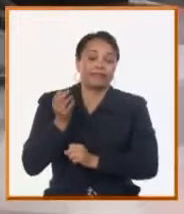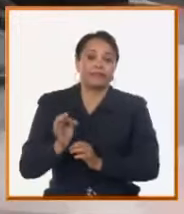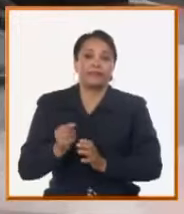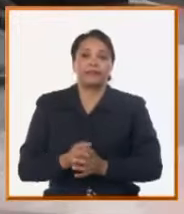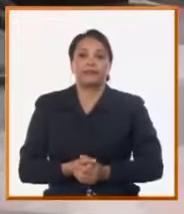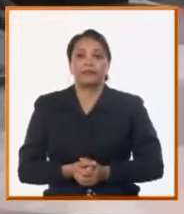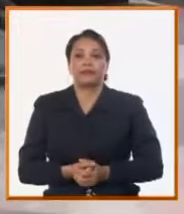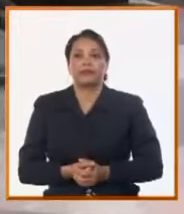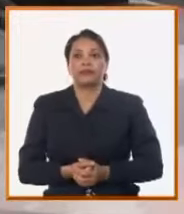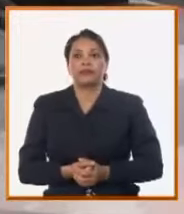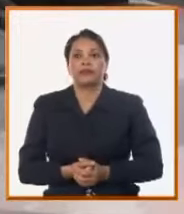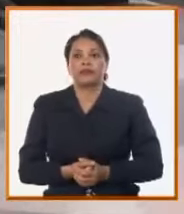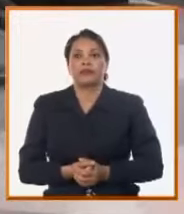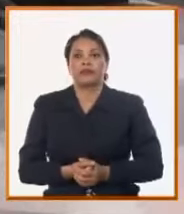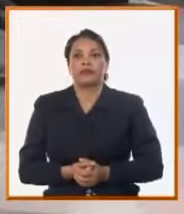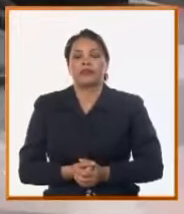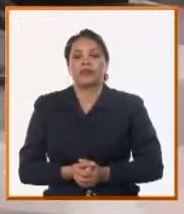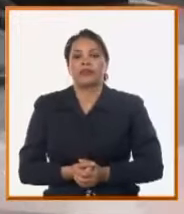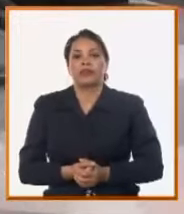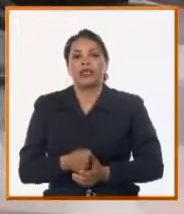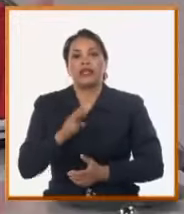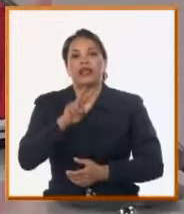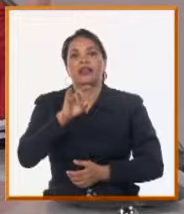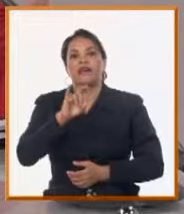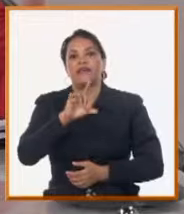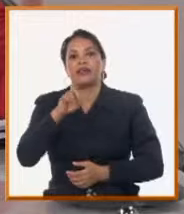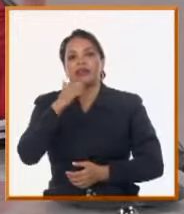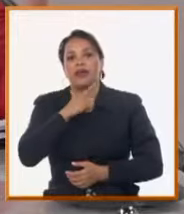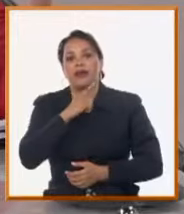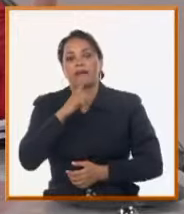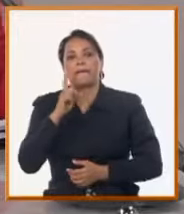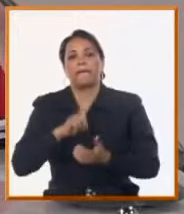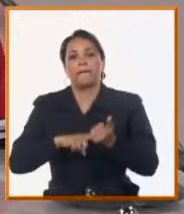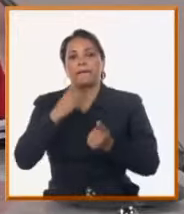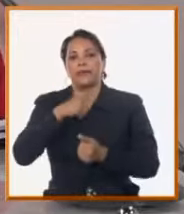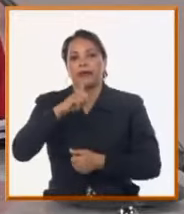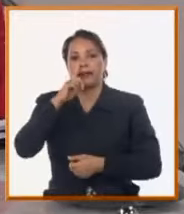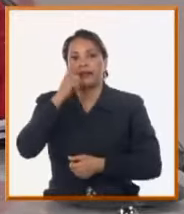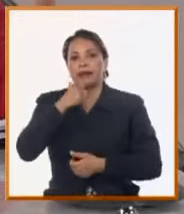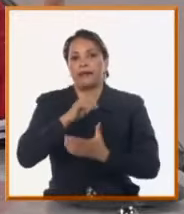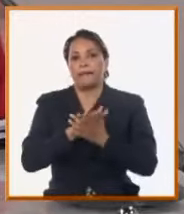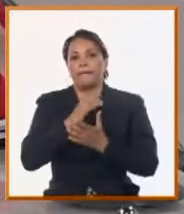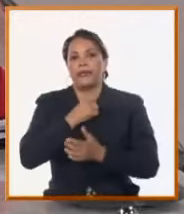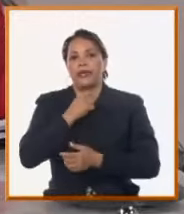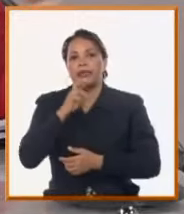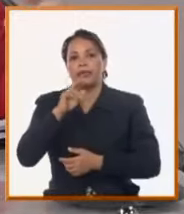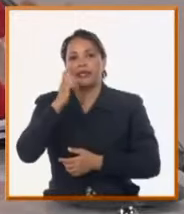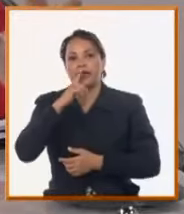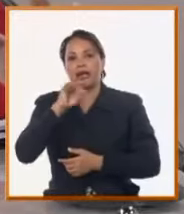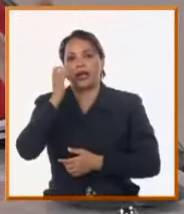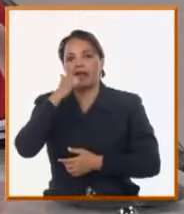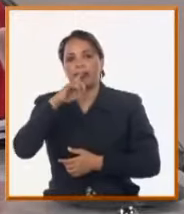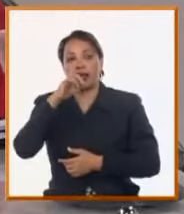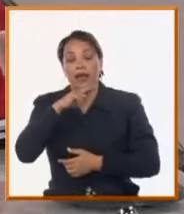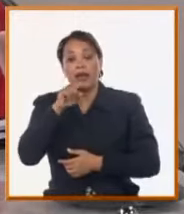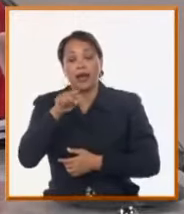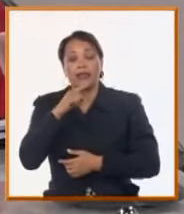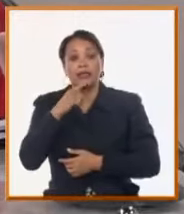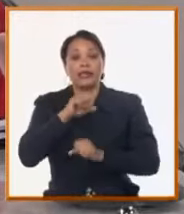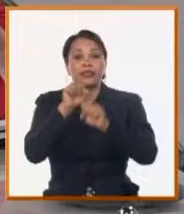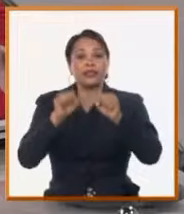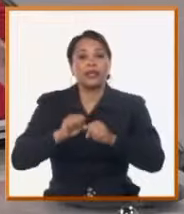Panamericana, que había también alguna... En el caso de vía Panamericana, que un sistema de abasto que se diseñó hace muchos años,